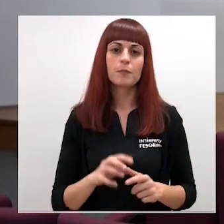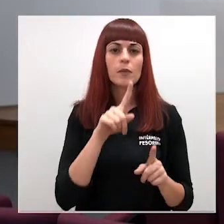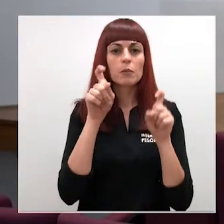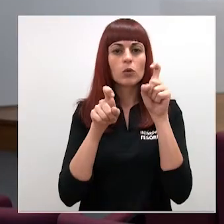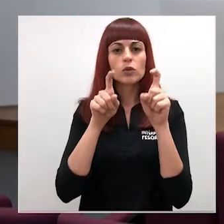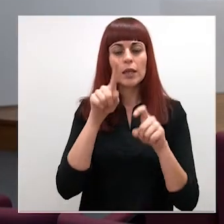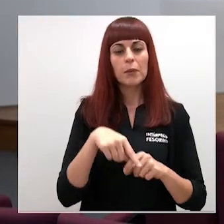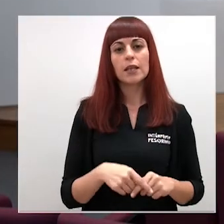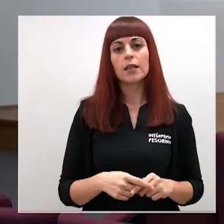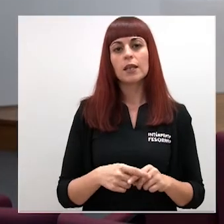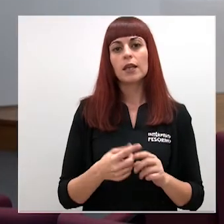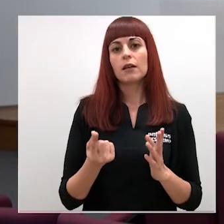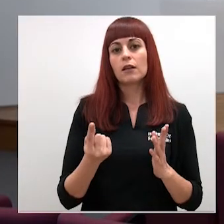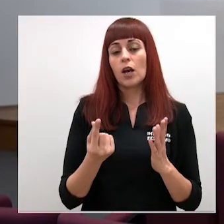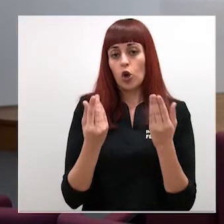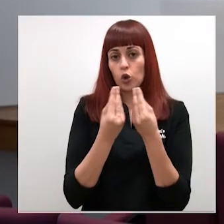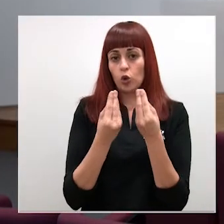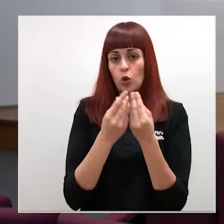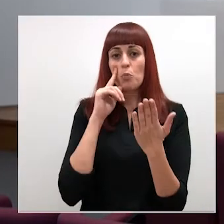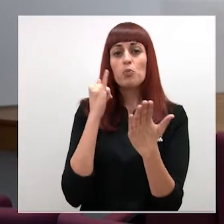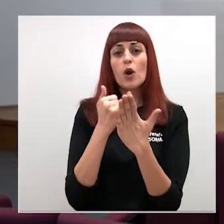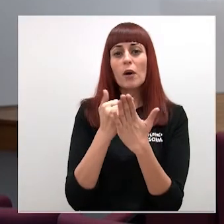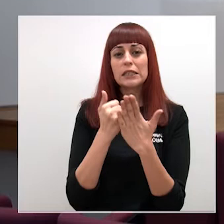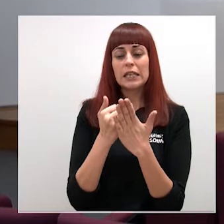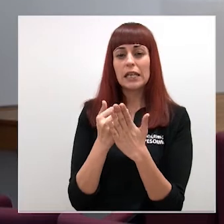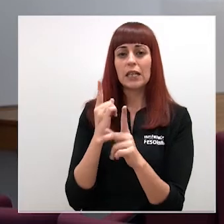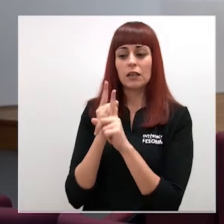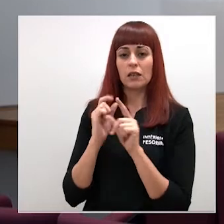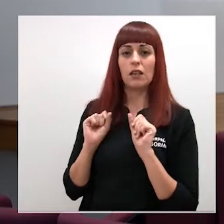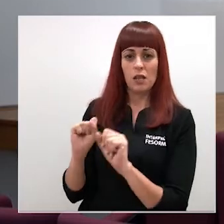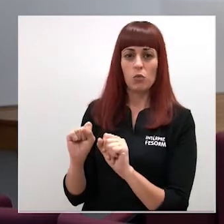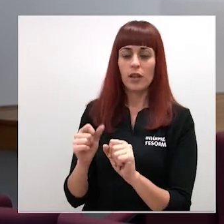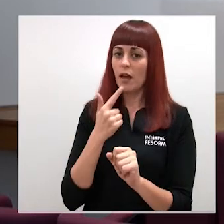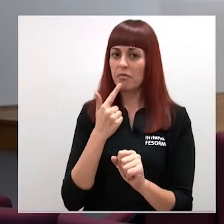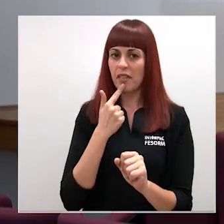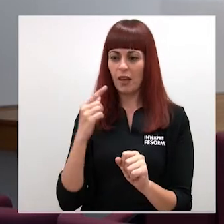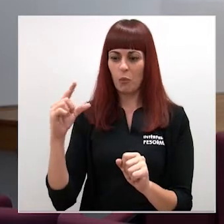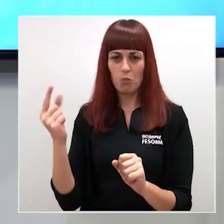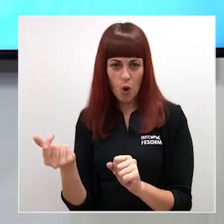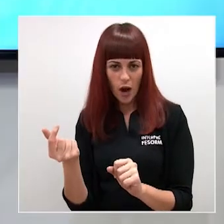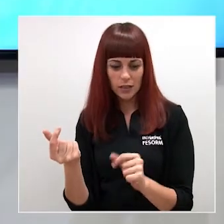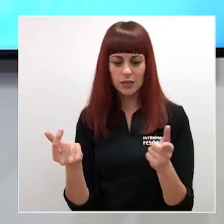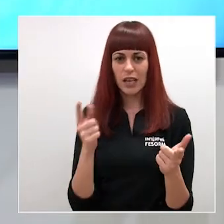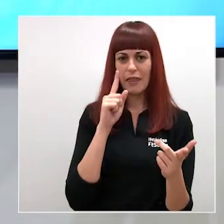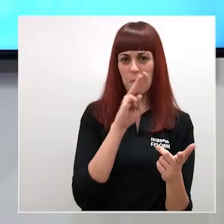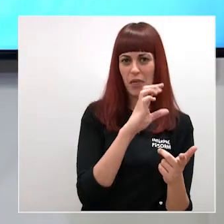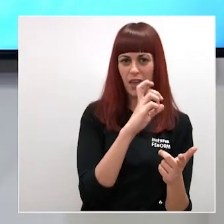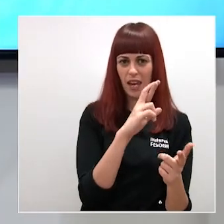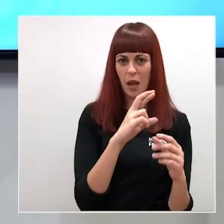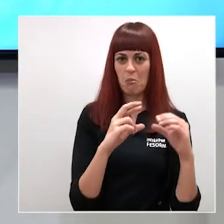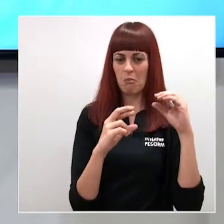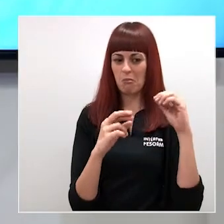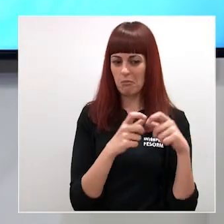las cifras de test de inmunidad siguen siendo muy bajas respecto a PCR ¿a qué se debe? Bueno